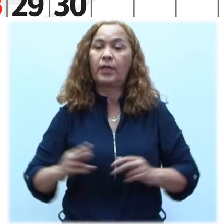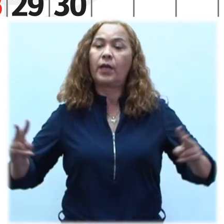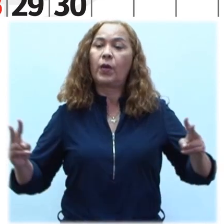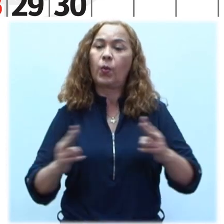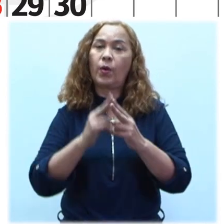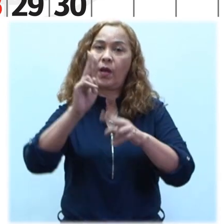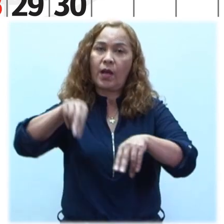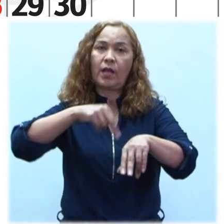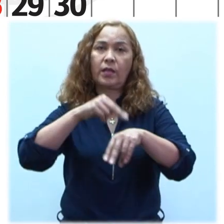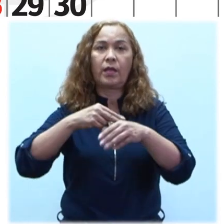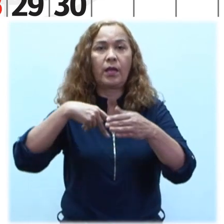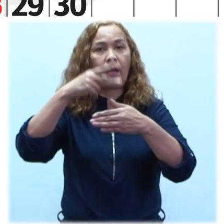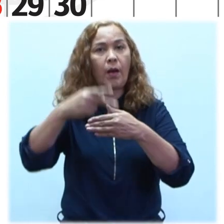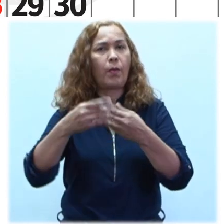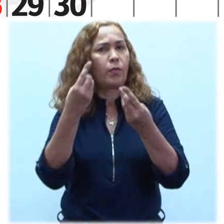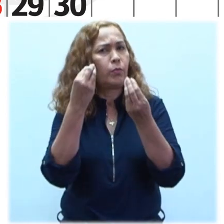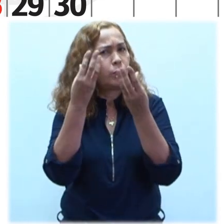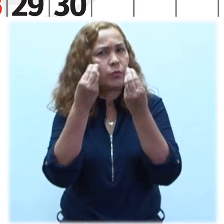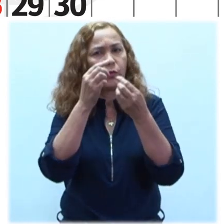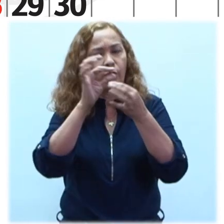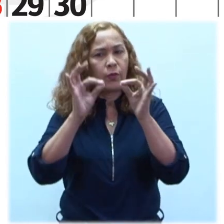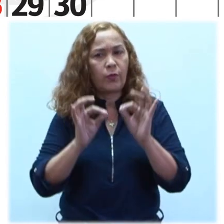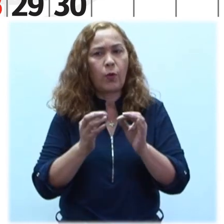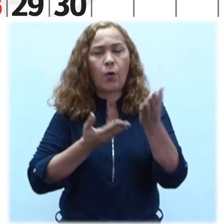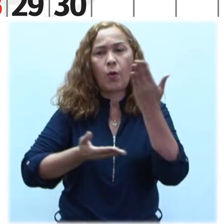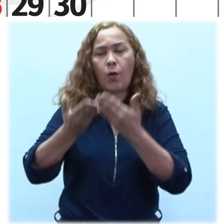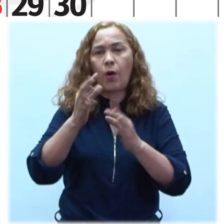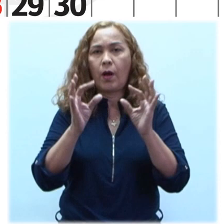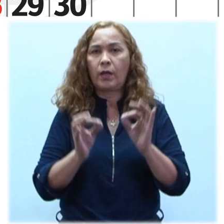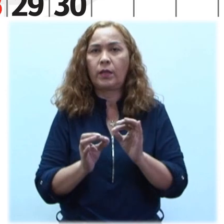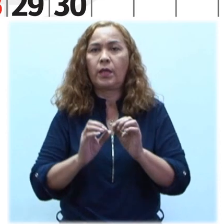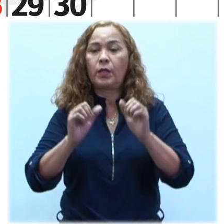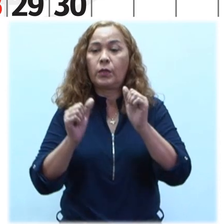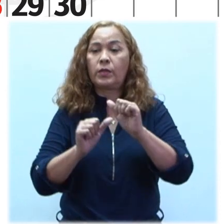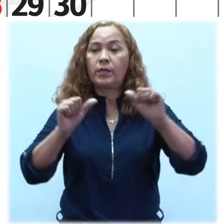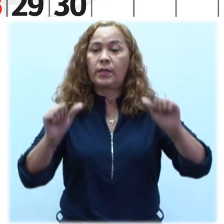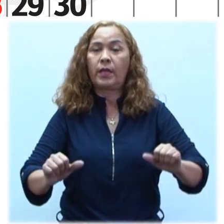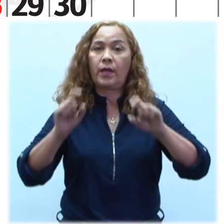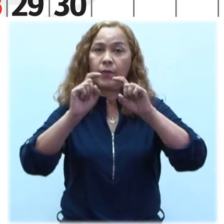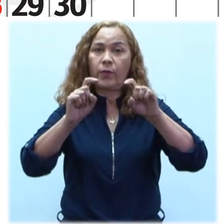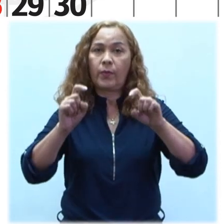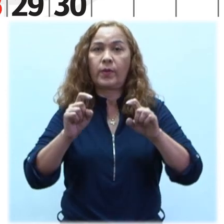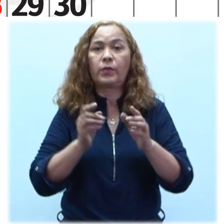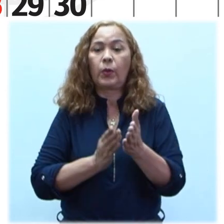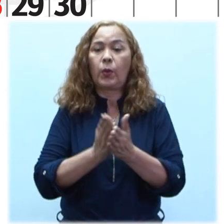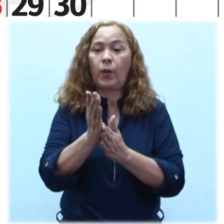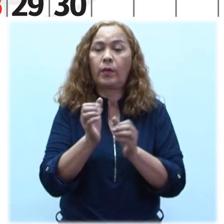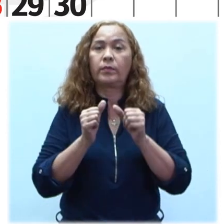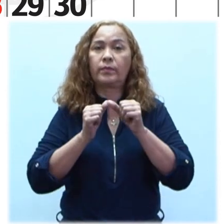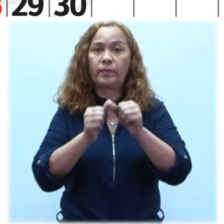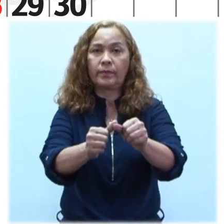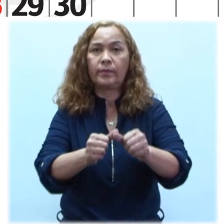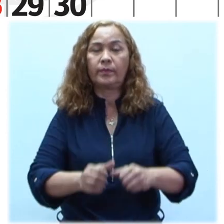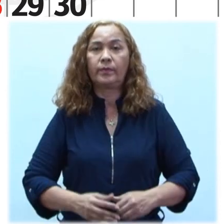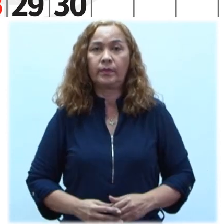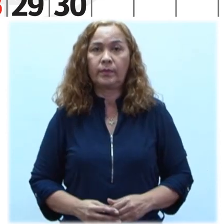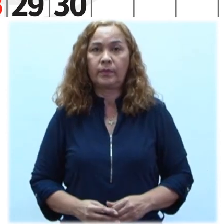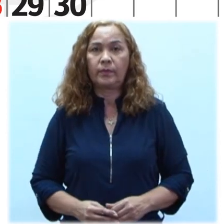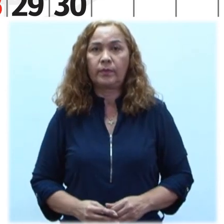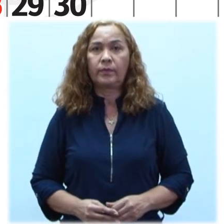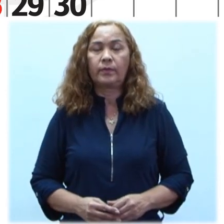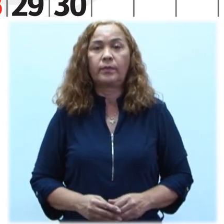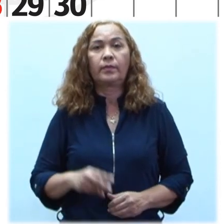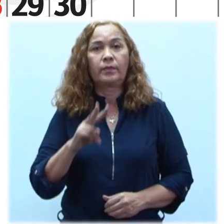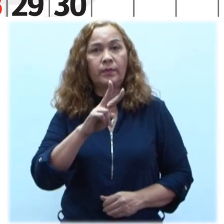Encuentro Nacional del Plan Multimodal e Intermodal del Subsistema de Formación Continua y Permanente